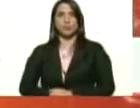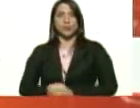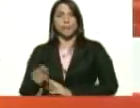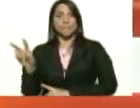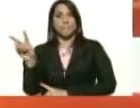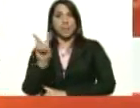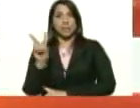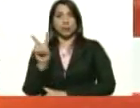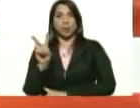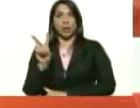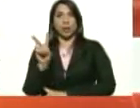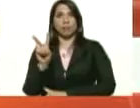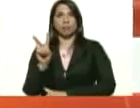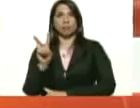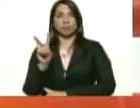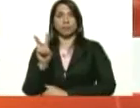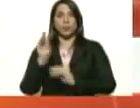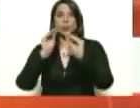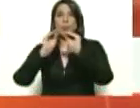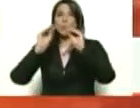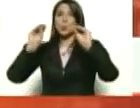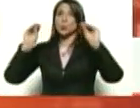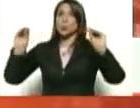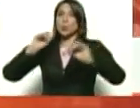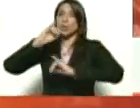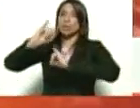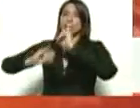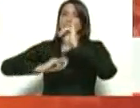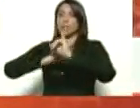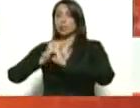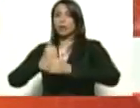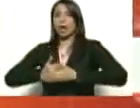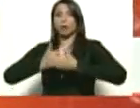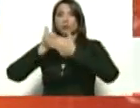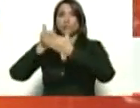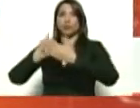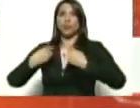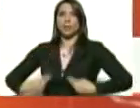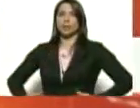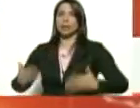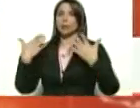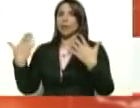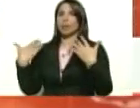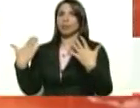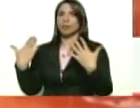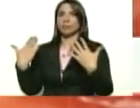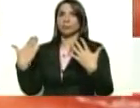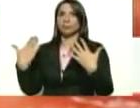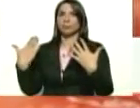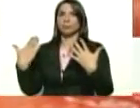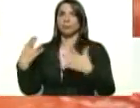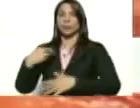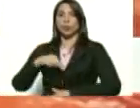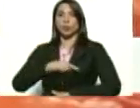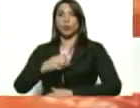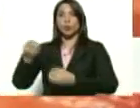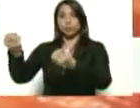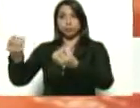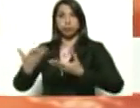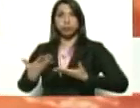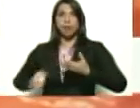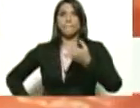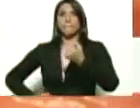hizo un llamado internacional a una ayuda humanitaria urgente. Hemos recibido apoyo